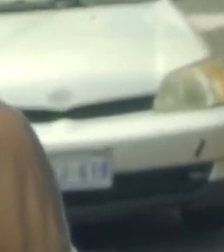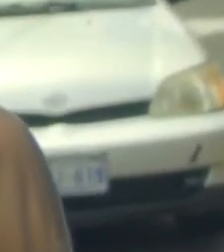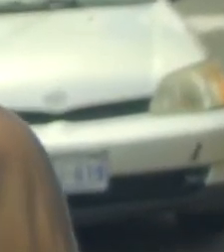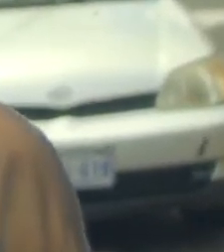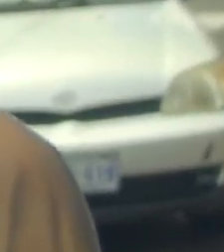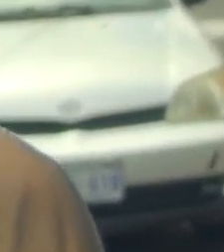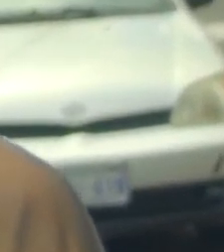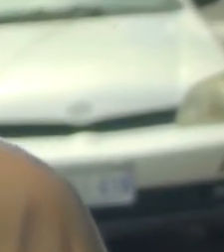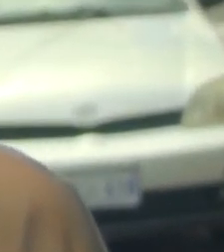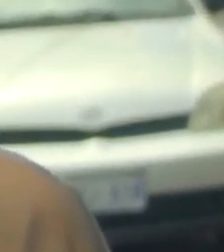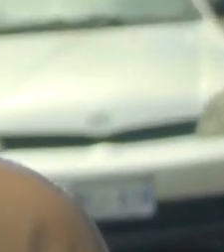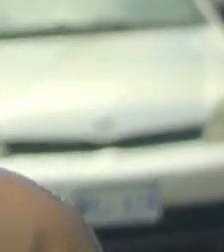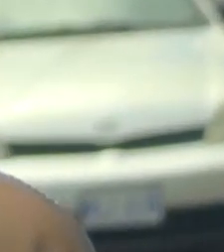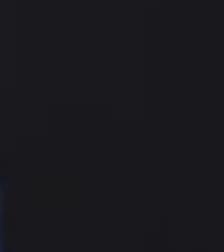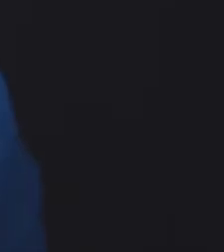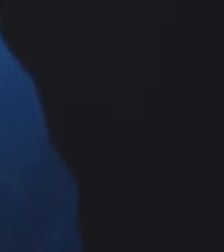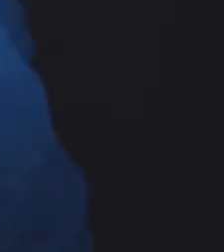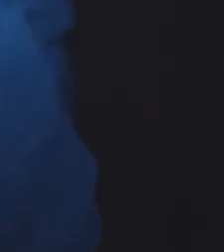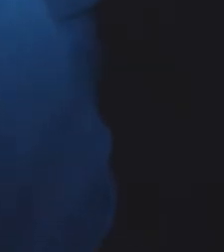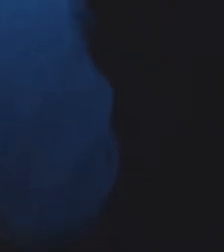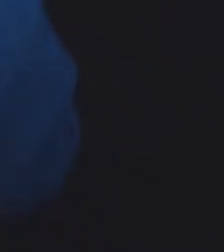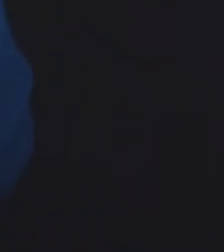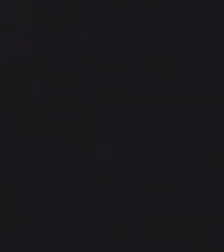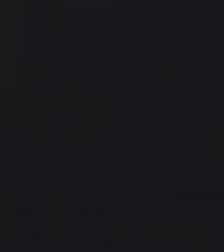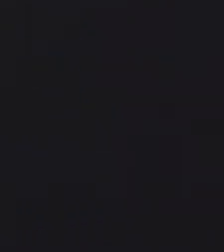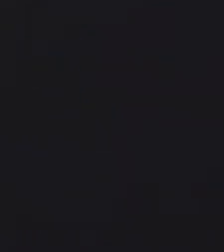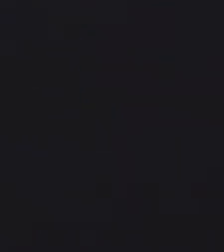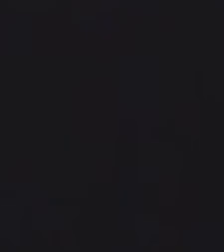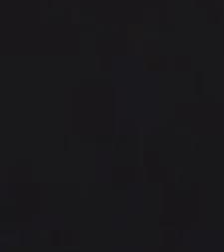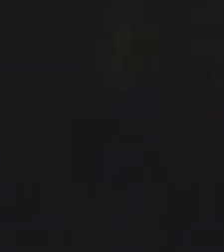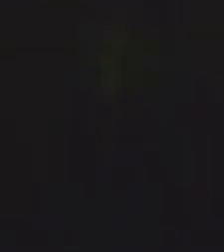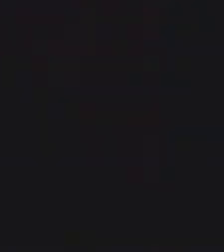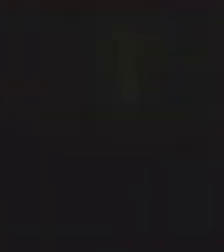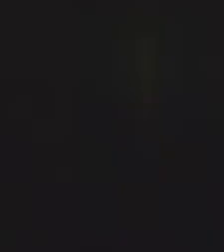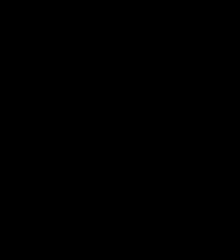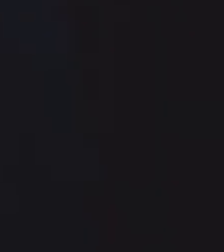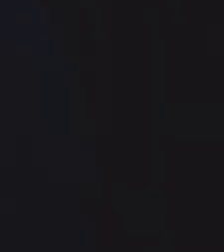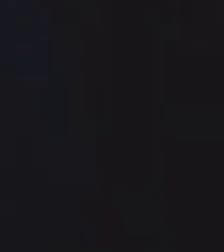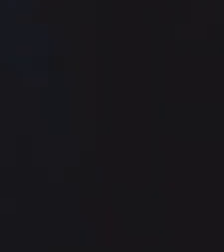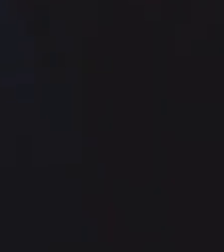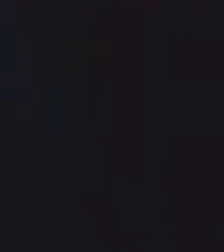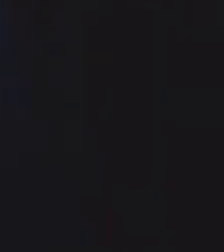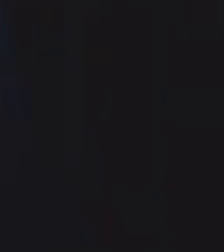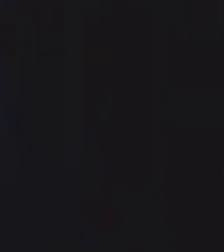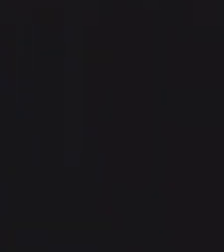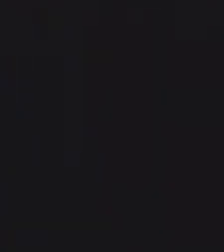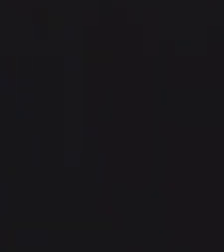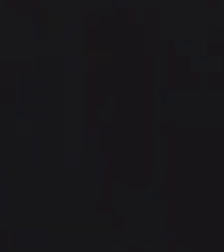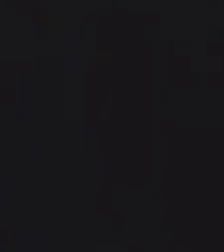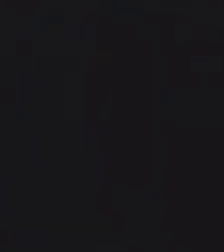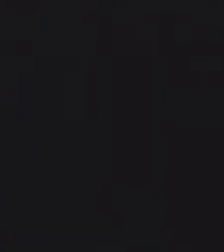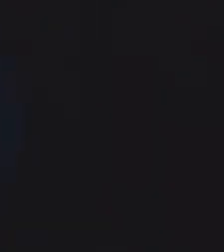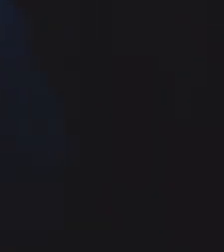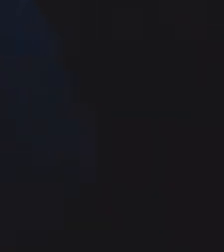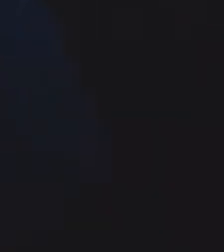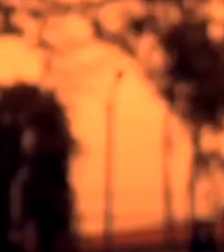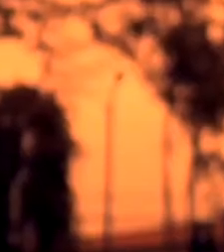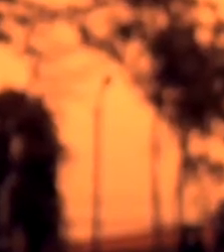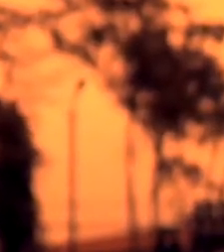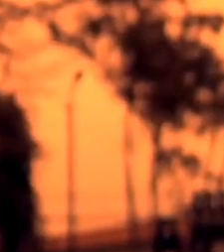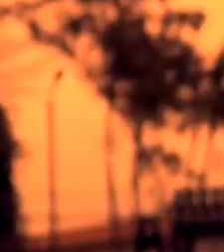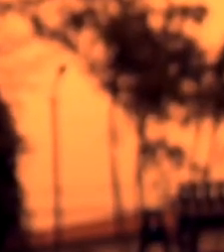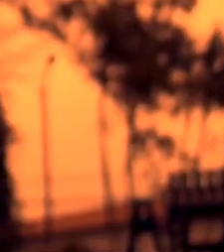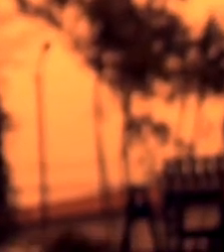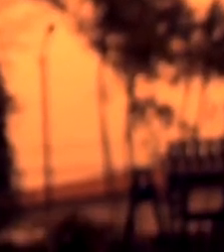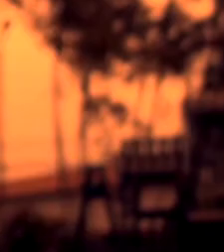un momento al otro el cotidiano cambió. En esto ya más de un año transcurrió unos segundos de silencio por quien murió